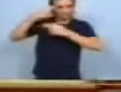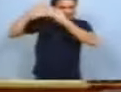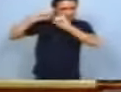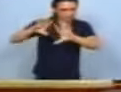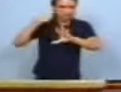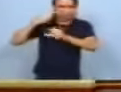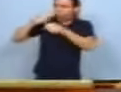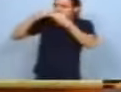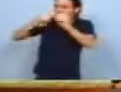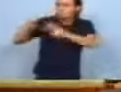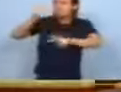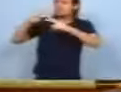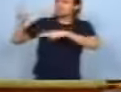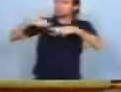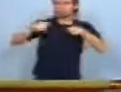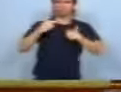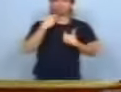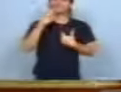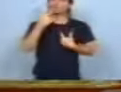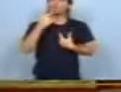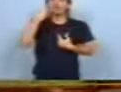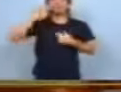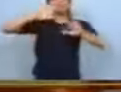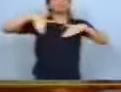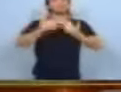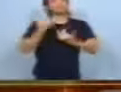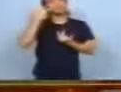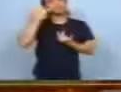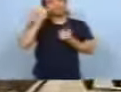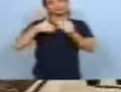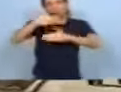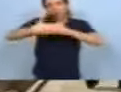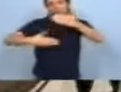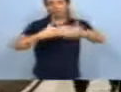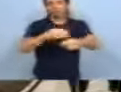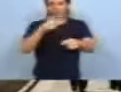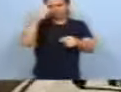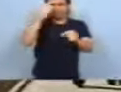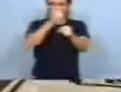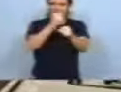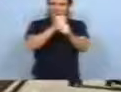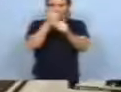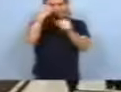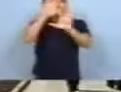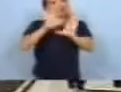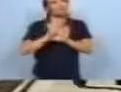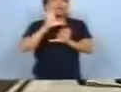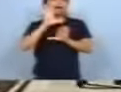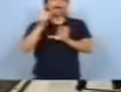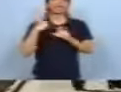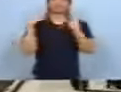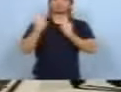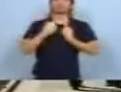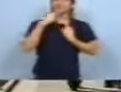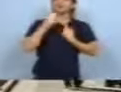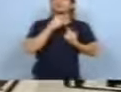comenzamos buscando a nuestros hijos, y después ya continuamos procurando hacer algo de lo que nuestros